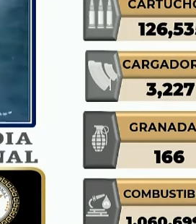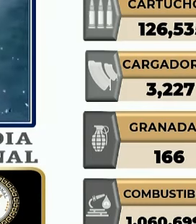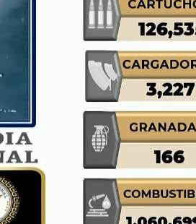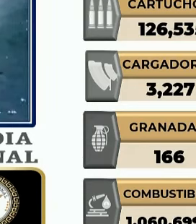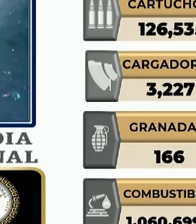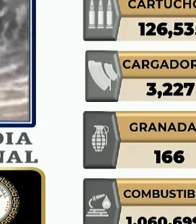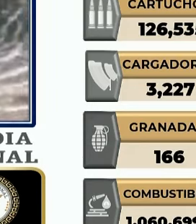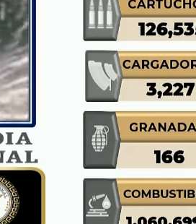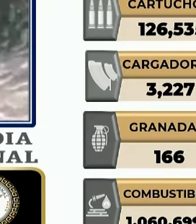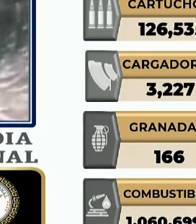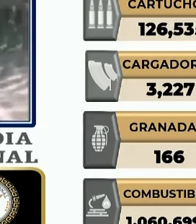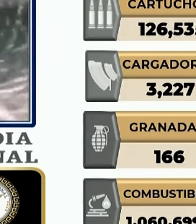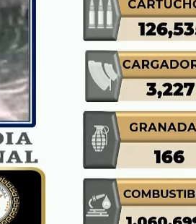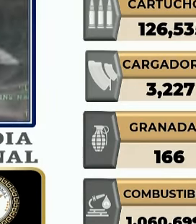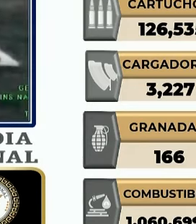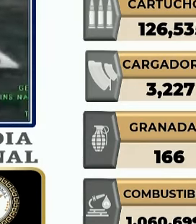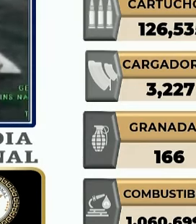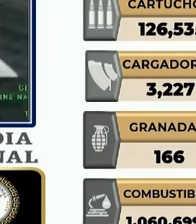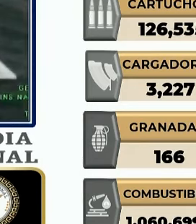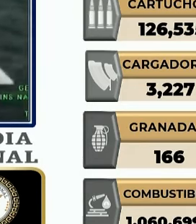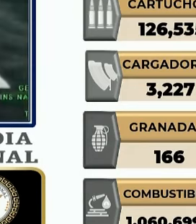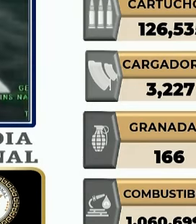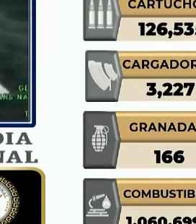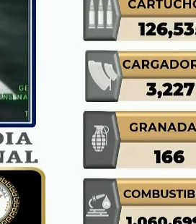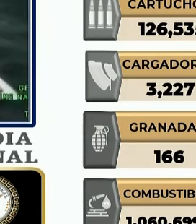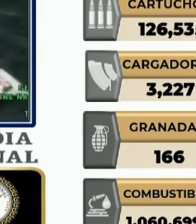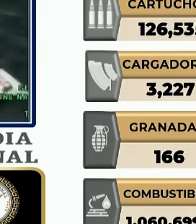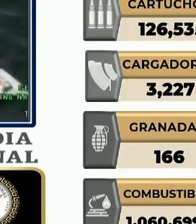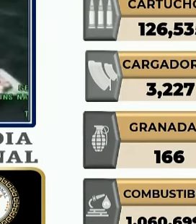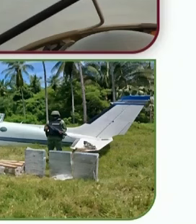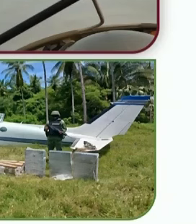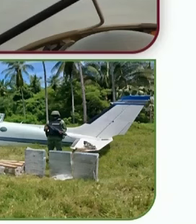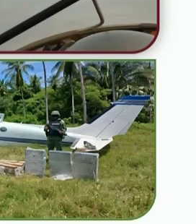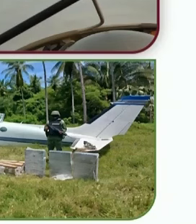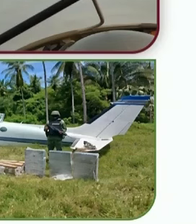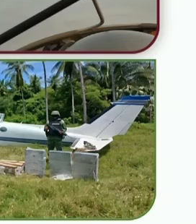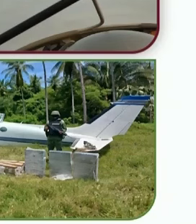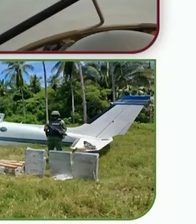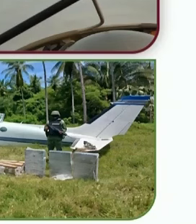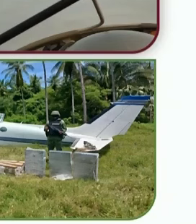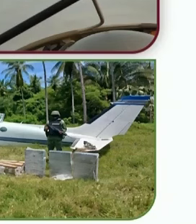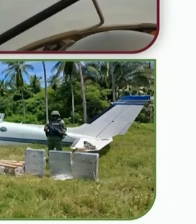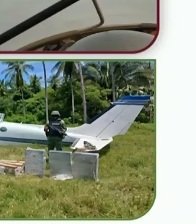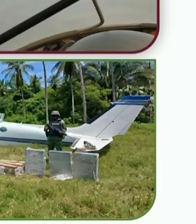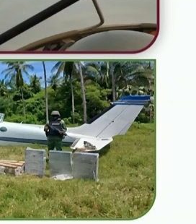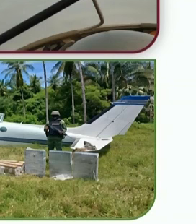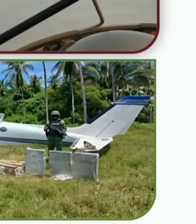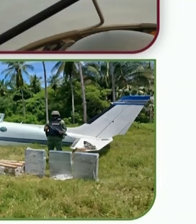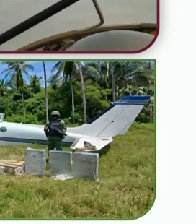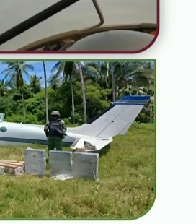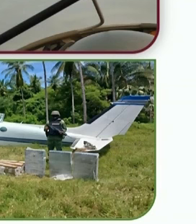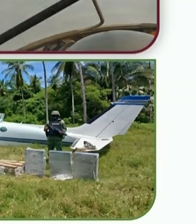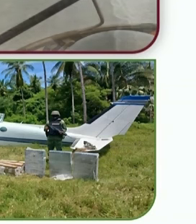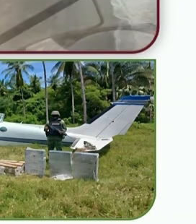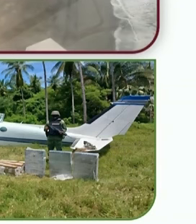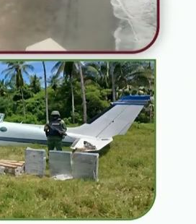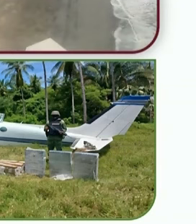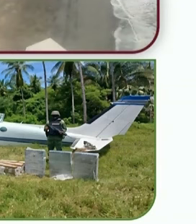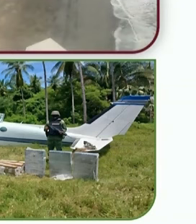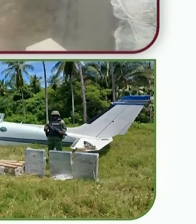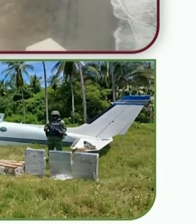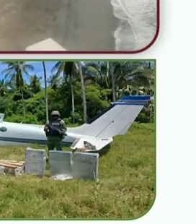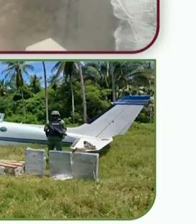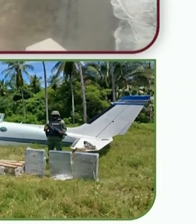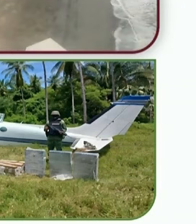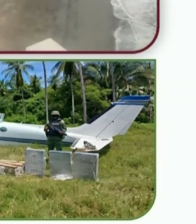así sucesivamente. En lo que se refiere a resultados positivos con motivo de trazas de interés y trabajos